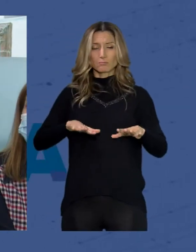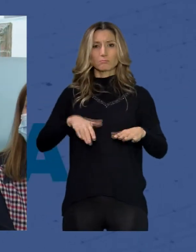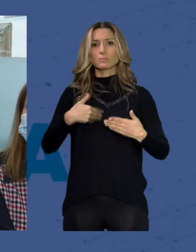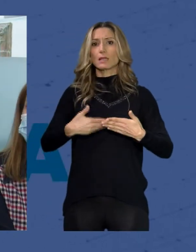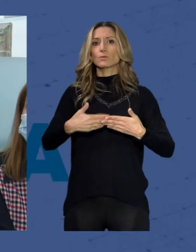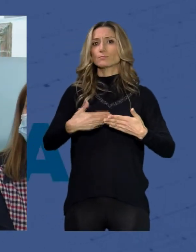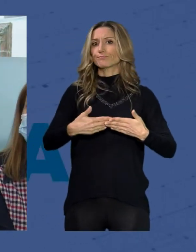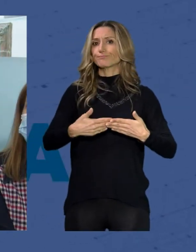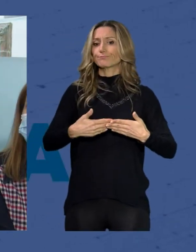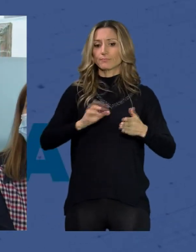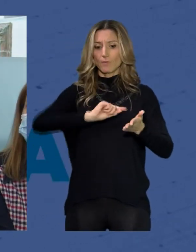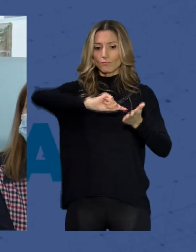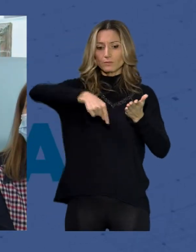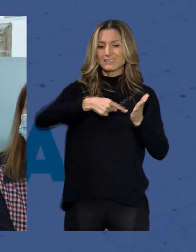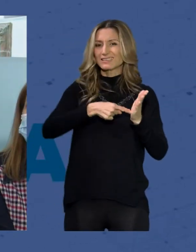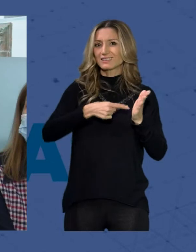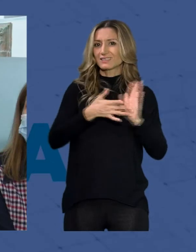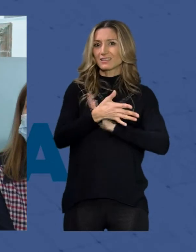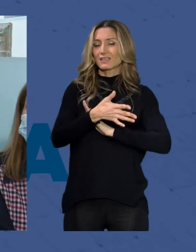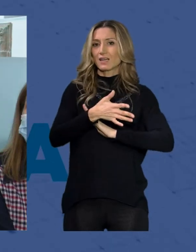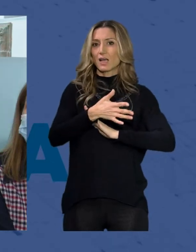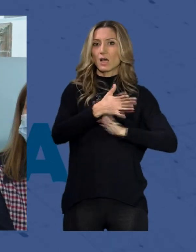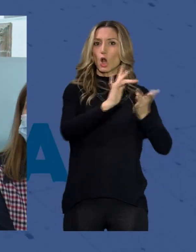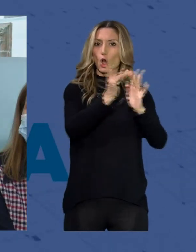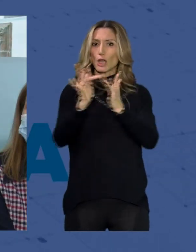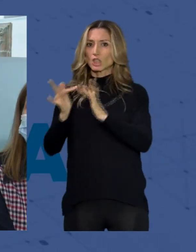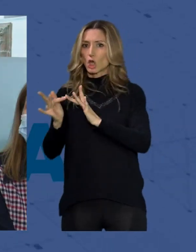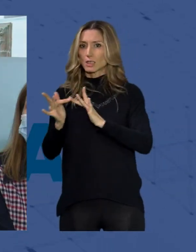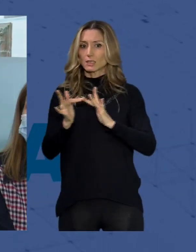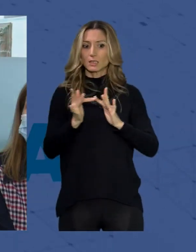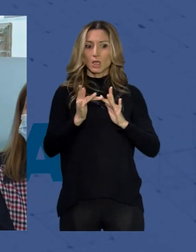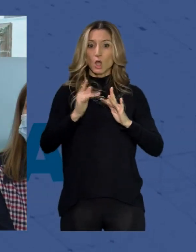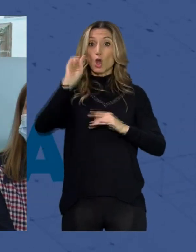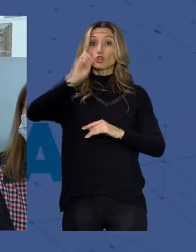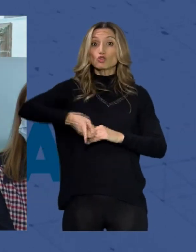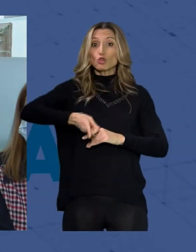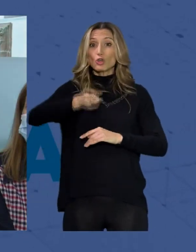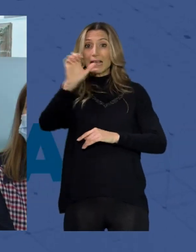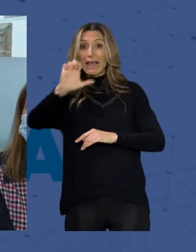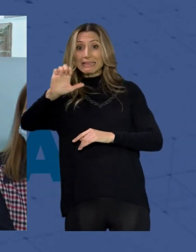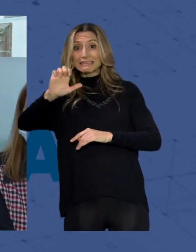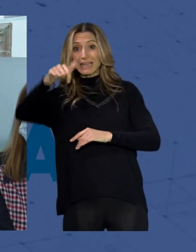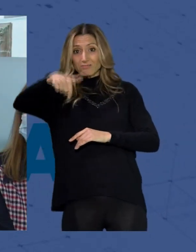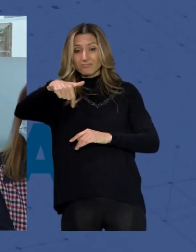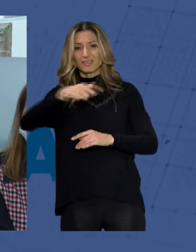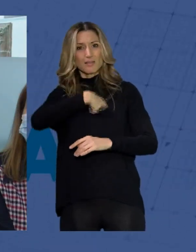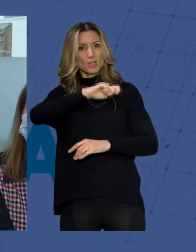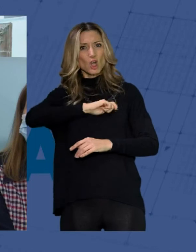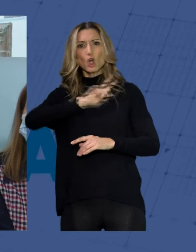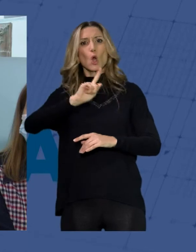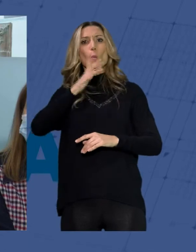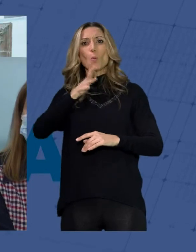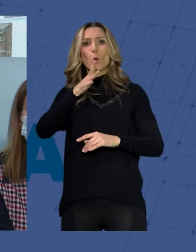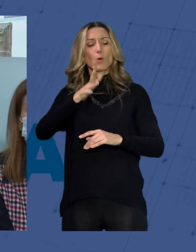que la mejora de las conexiones del sudeste español no es una cuestión de ideología sino que es una cuestión básicamente de